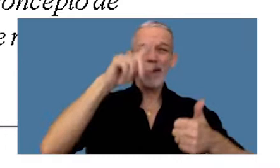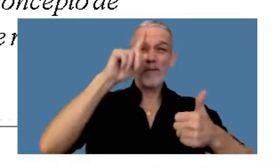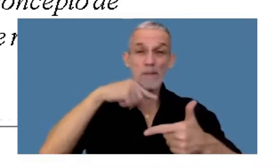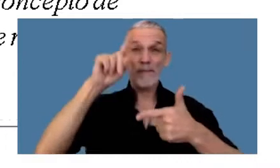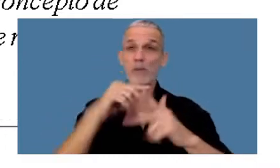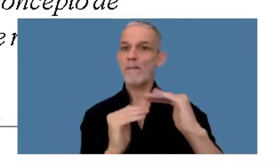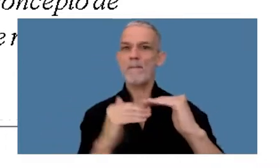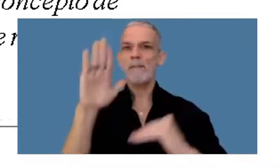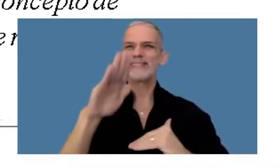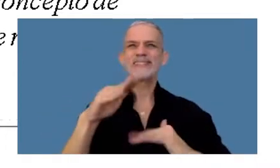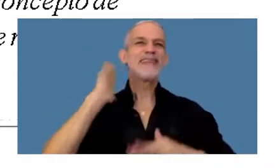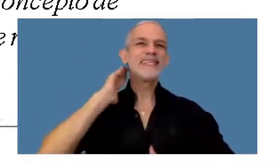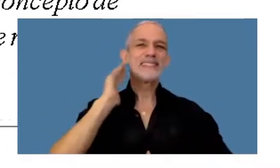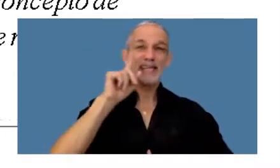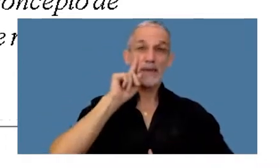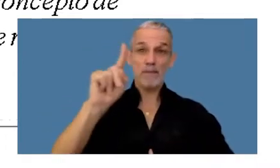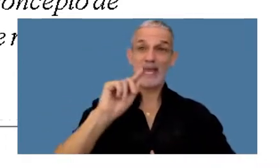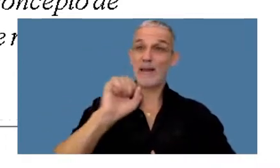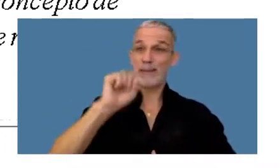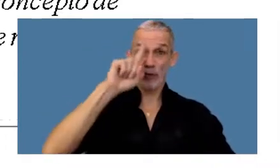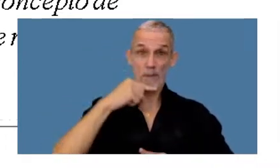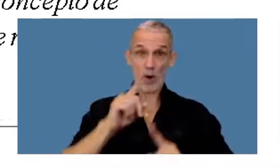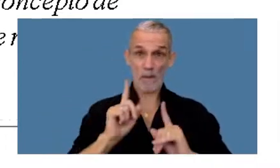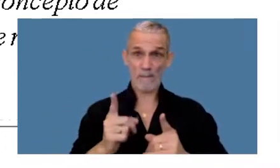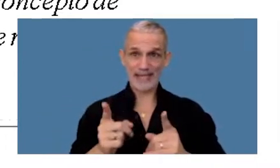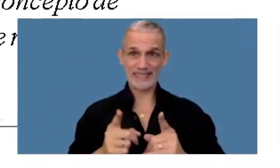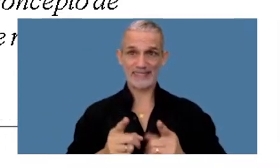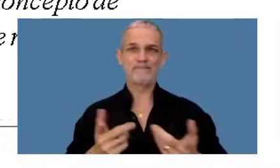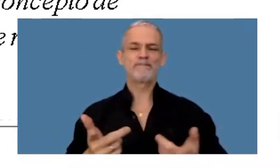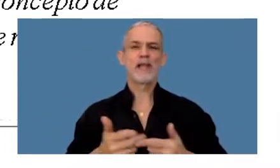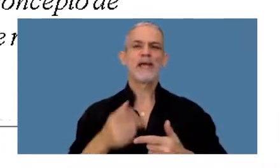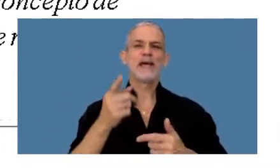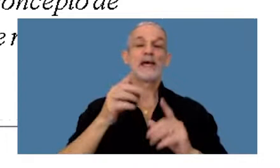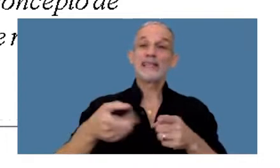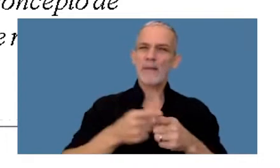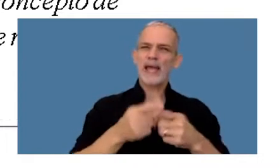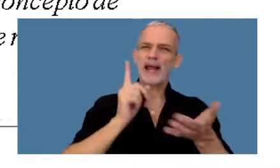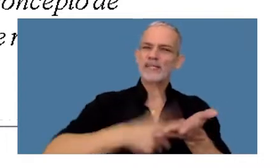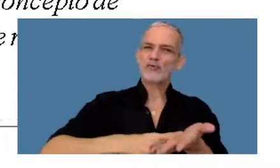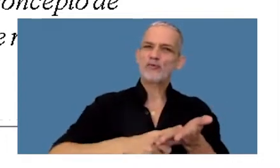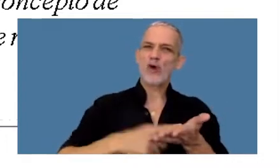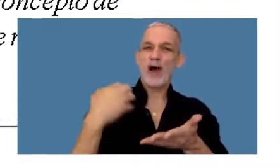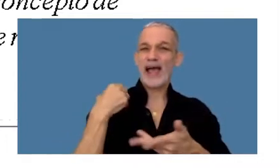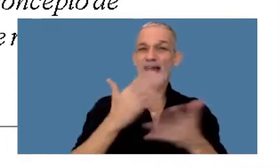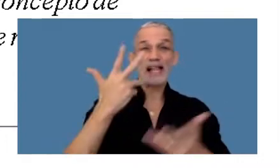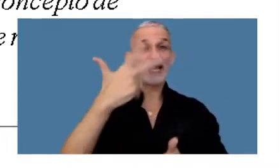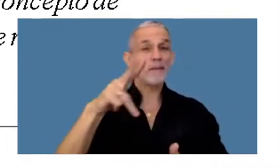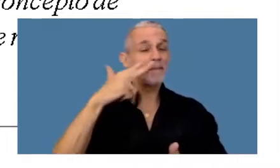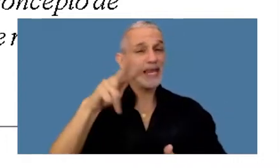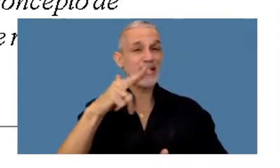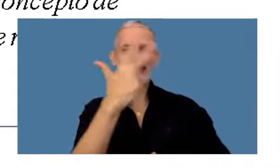superen los 16.000 pesos mensuales. Por otra parte, la resolución general 3.369,